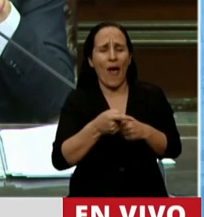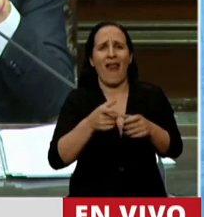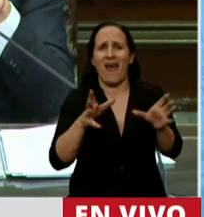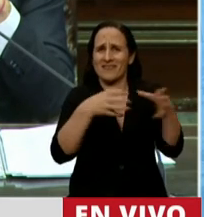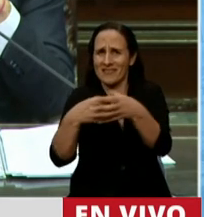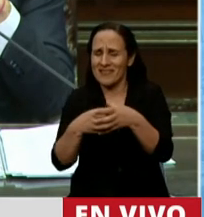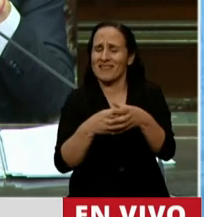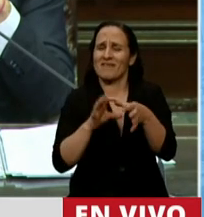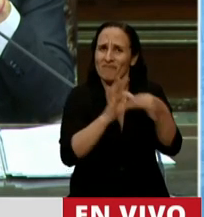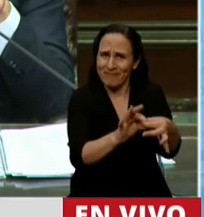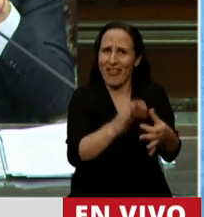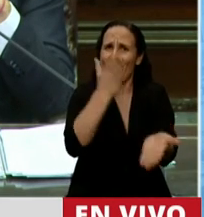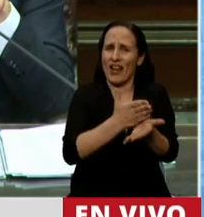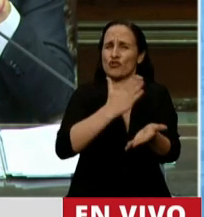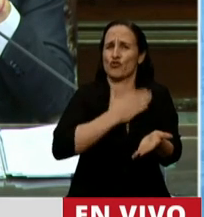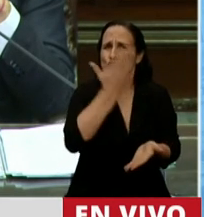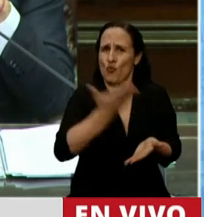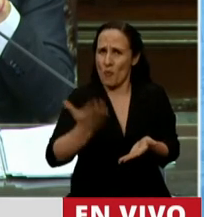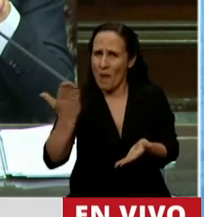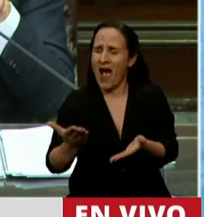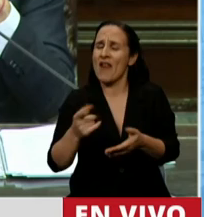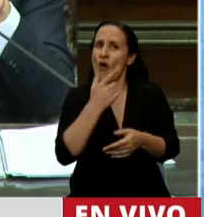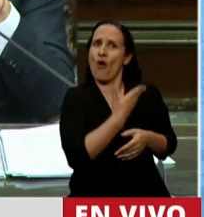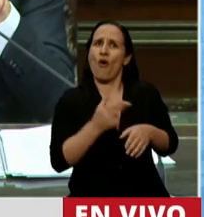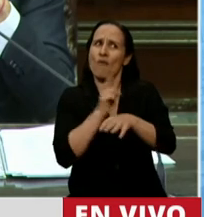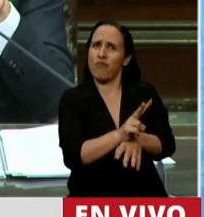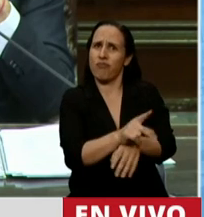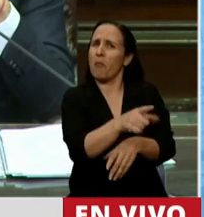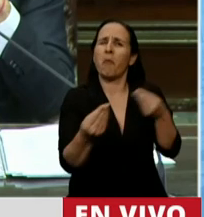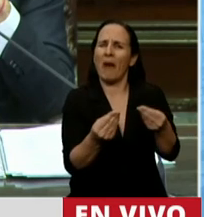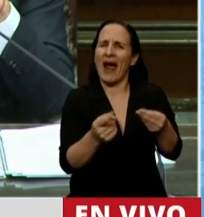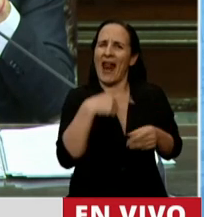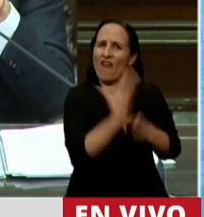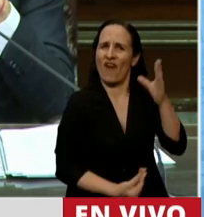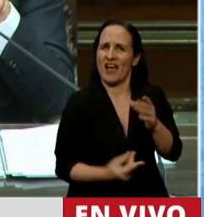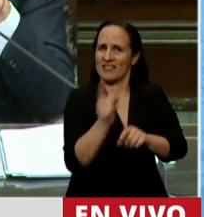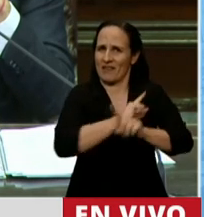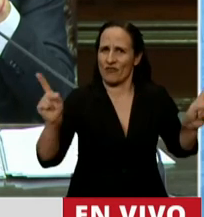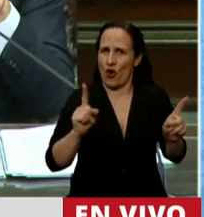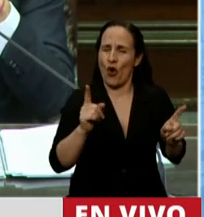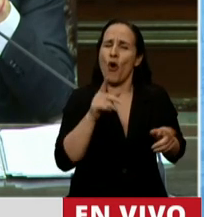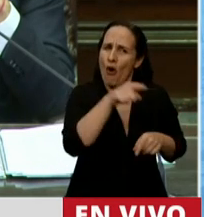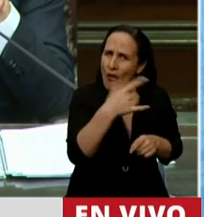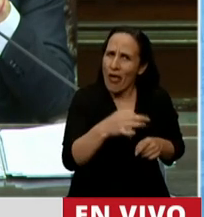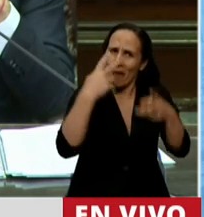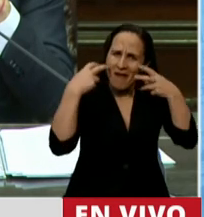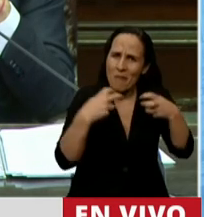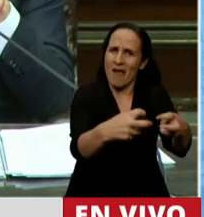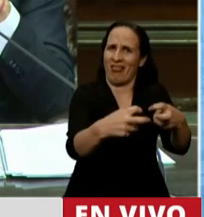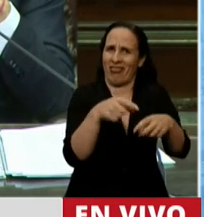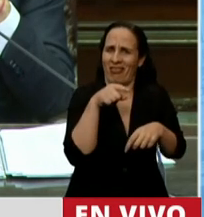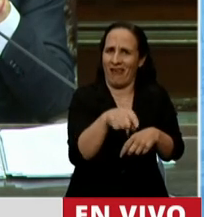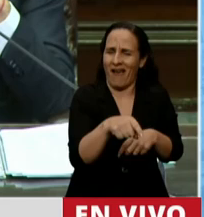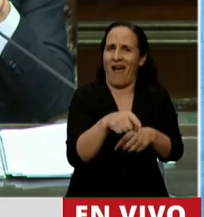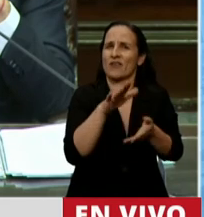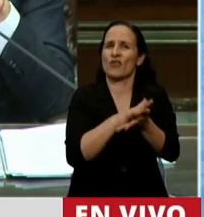derechos humanos los que van a custodiar a nuestro propio gobierno para que no cometamos errores y para que investiguemos todo lo que tengamos que